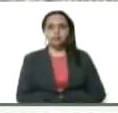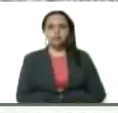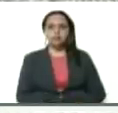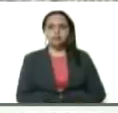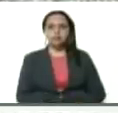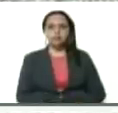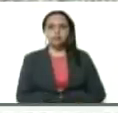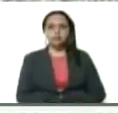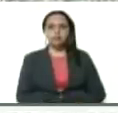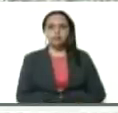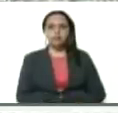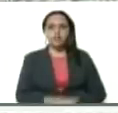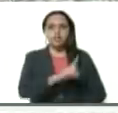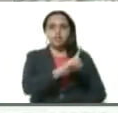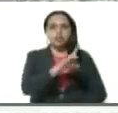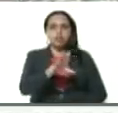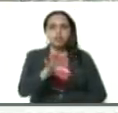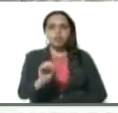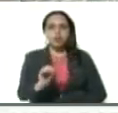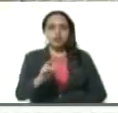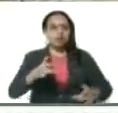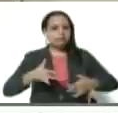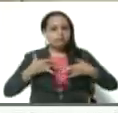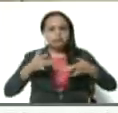150 están asintomáticos.